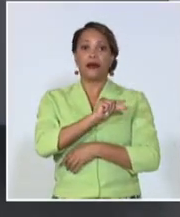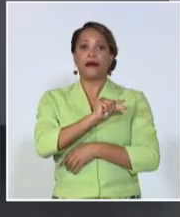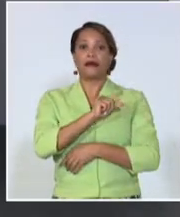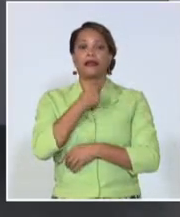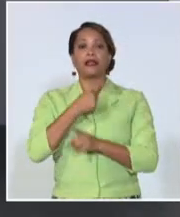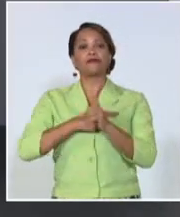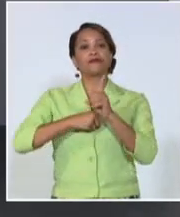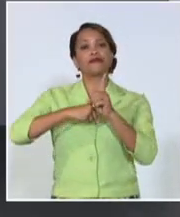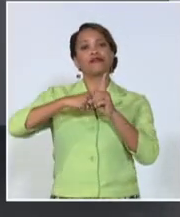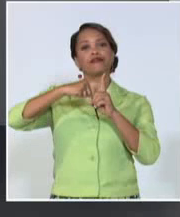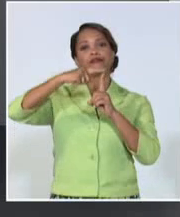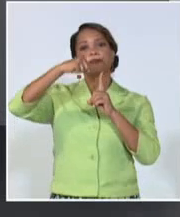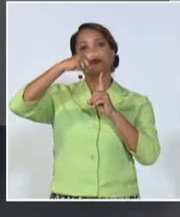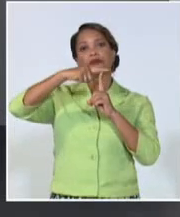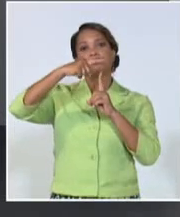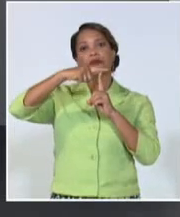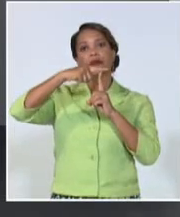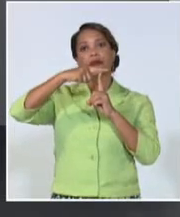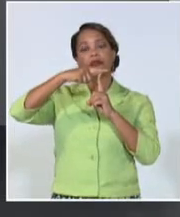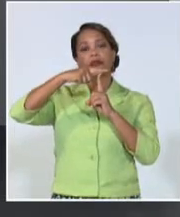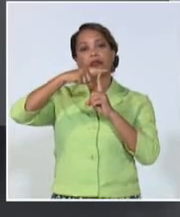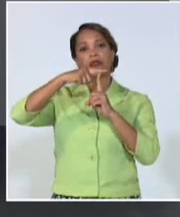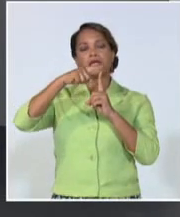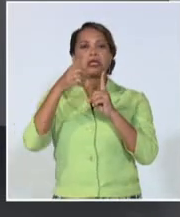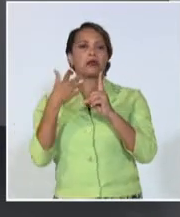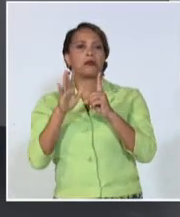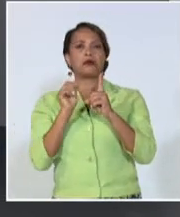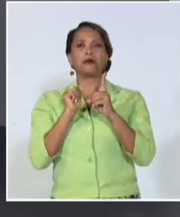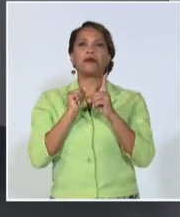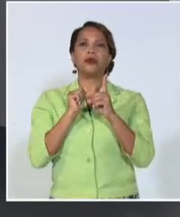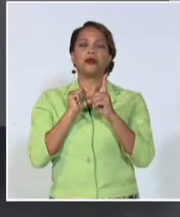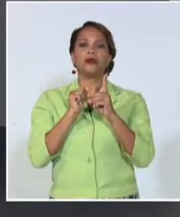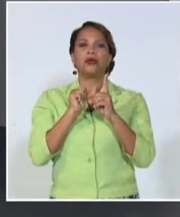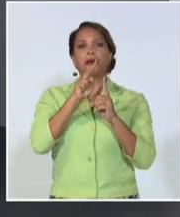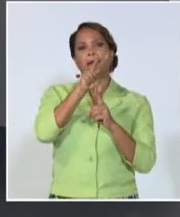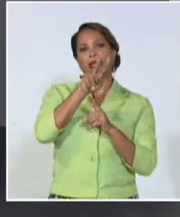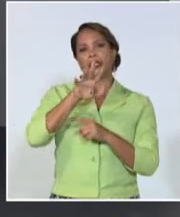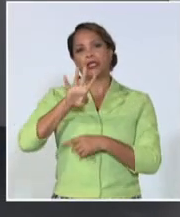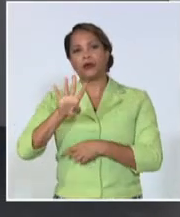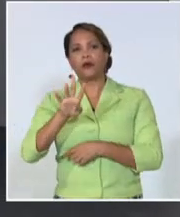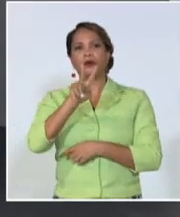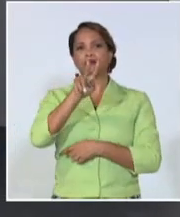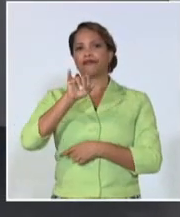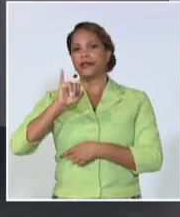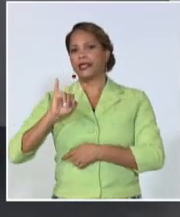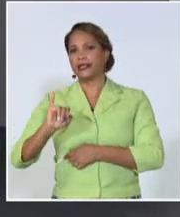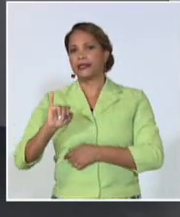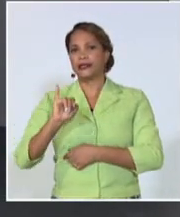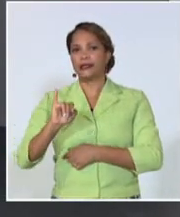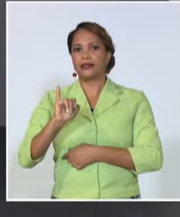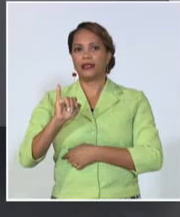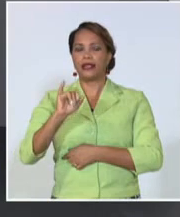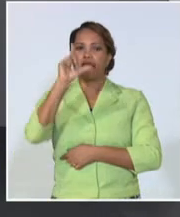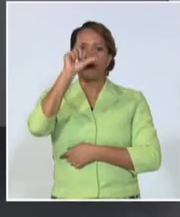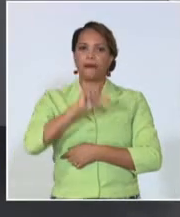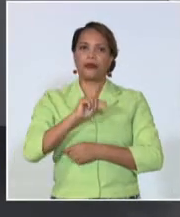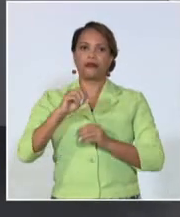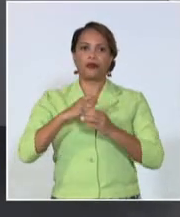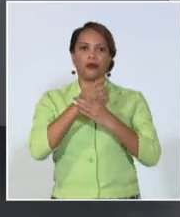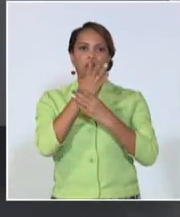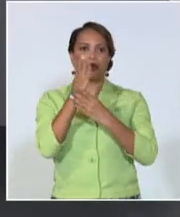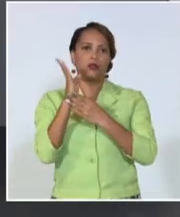temperaturas, pues, bueno, miren, tenemos temperaturas que estarán entre 24, 26, las mínimas de la madrugada,